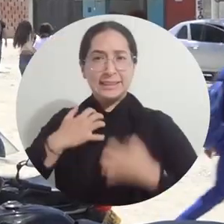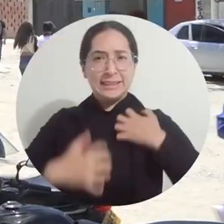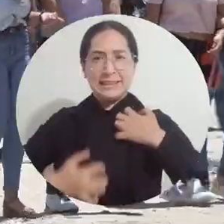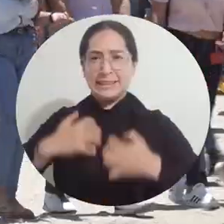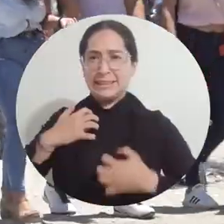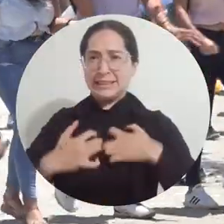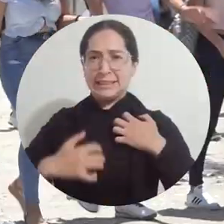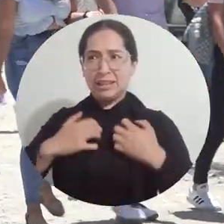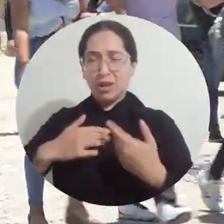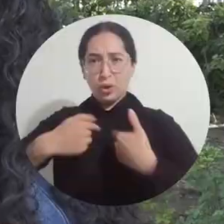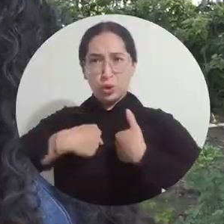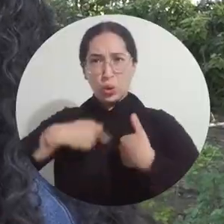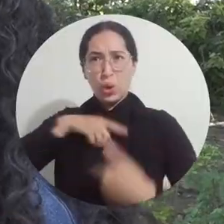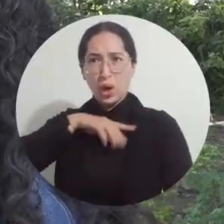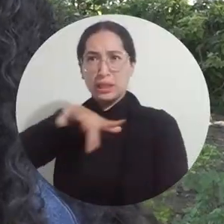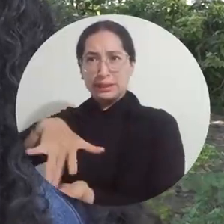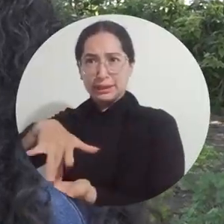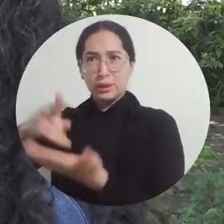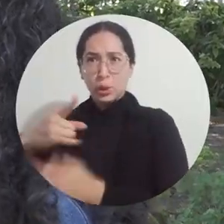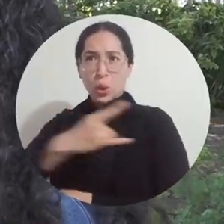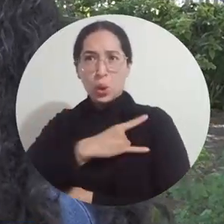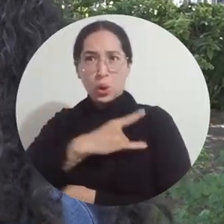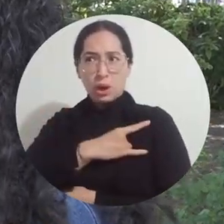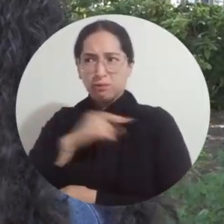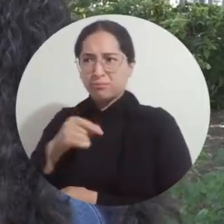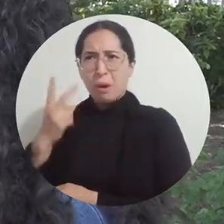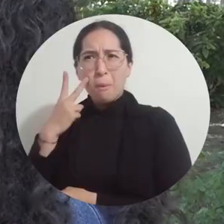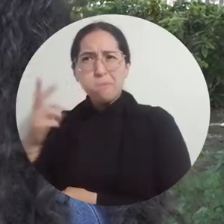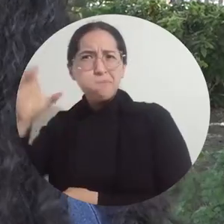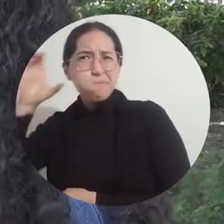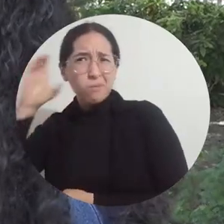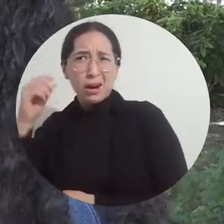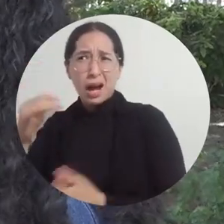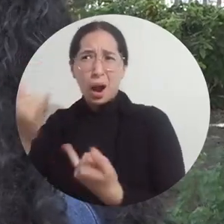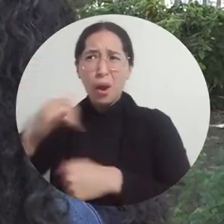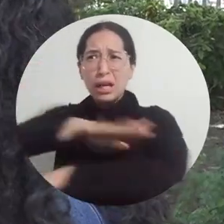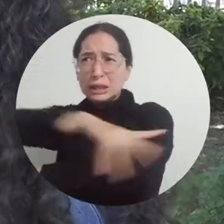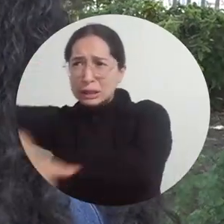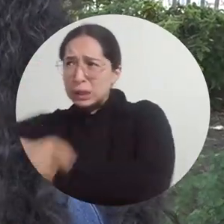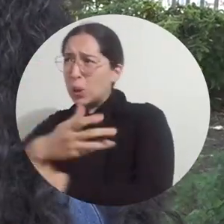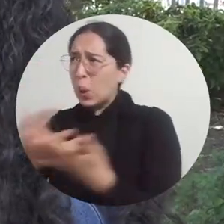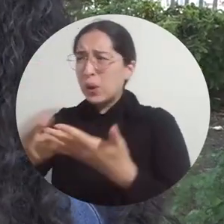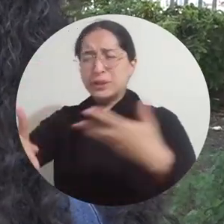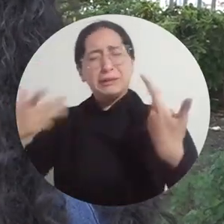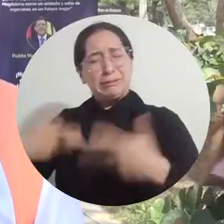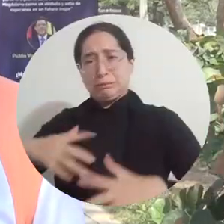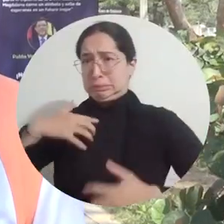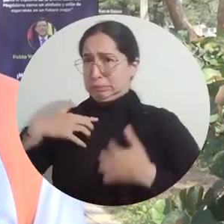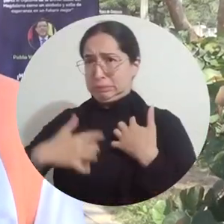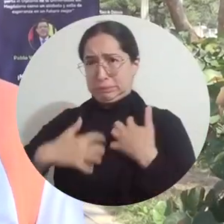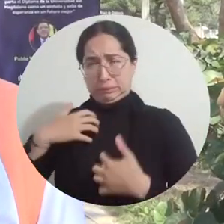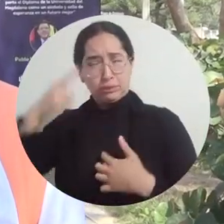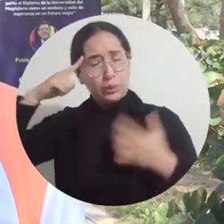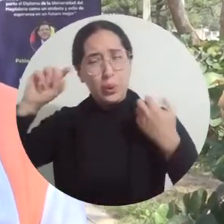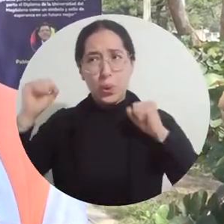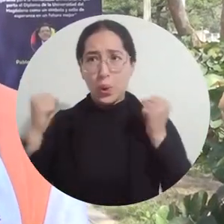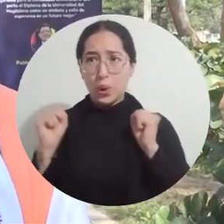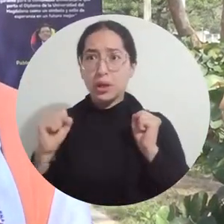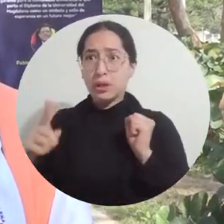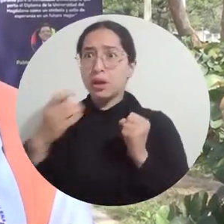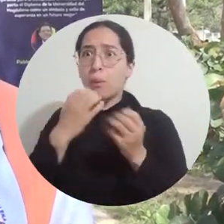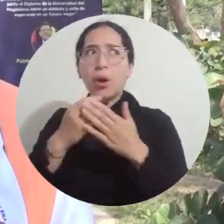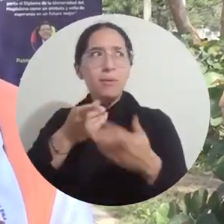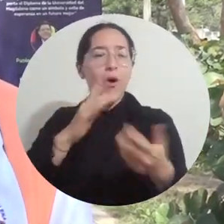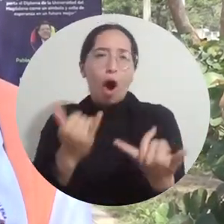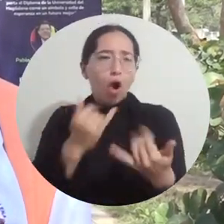Tengo temor de llegar a la universidad con esta situación de atracos que se está viendo. No creemos posible nosotros